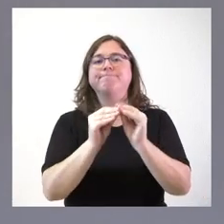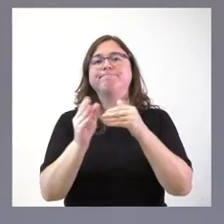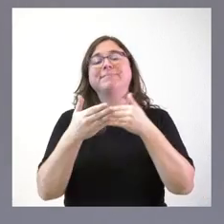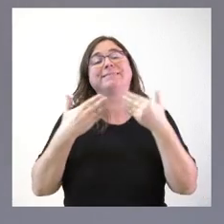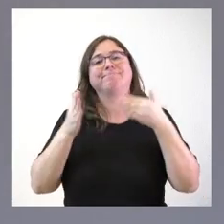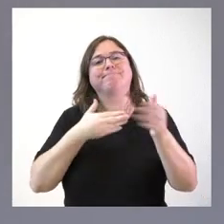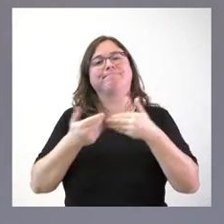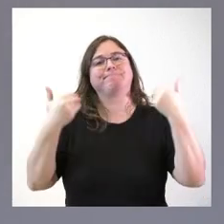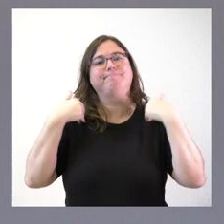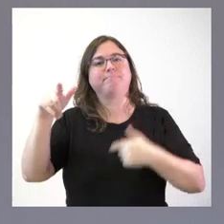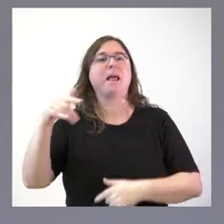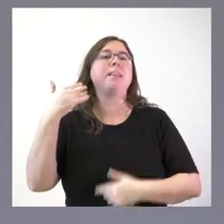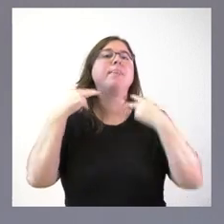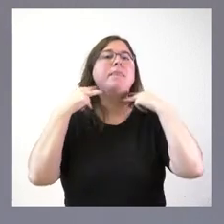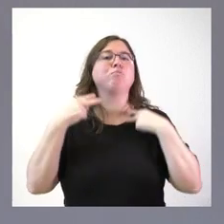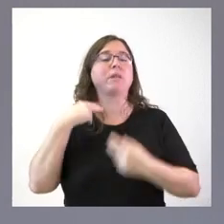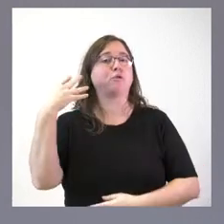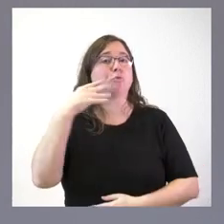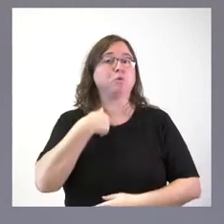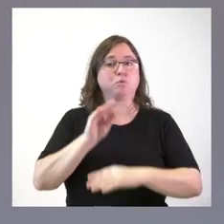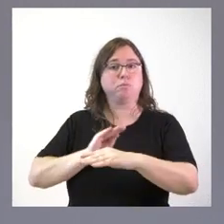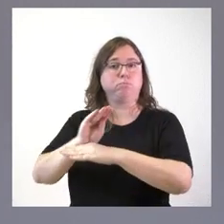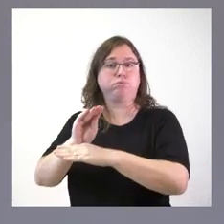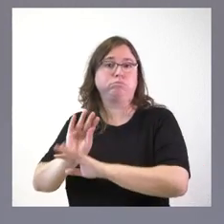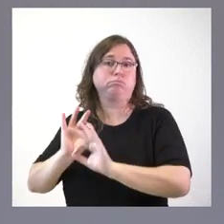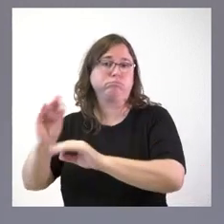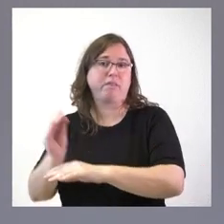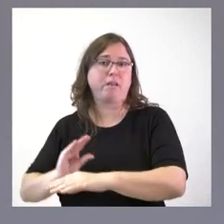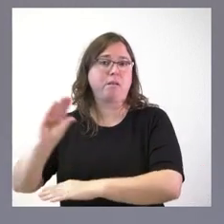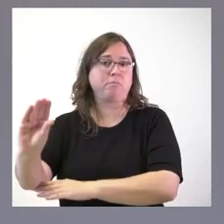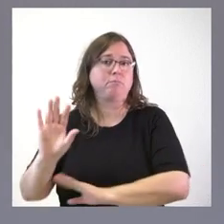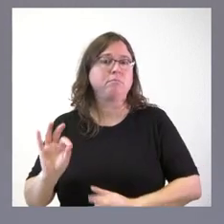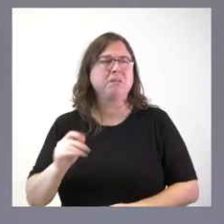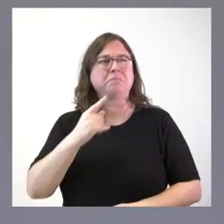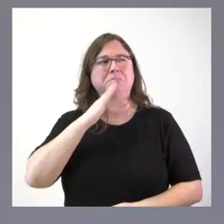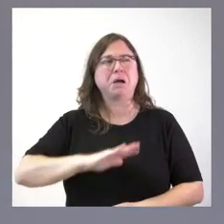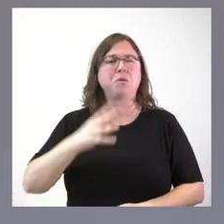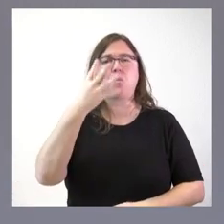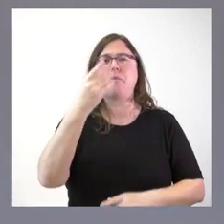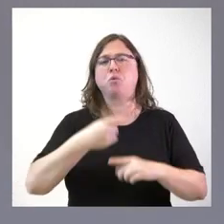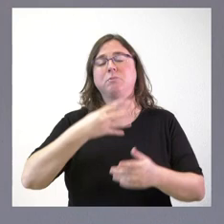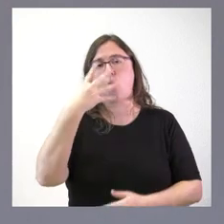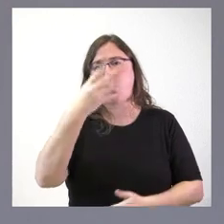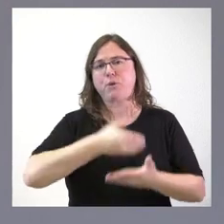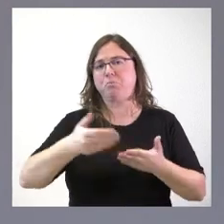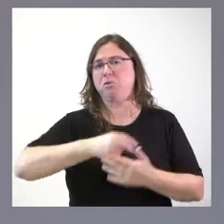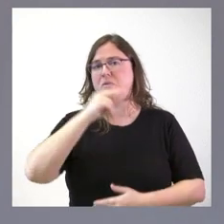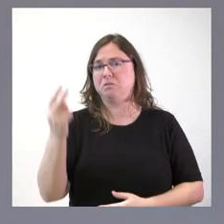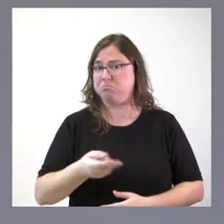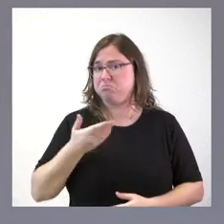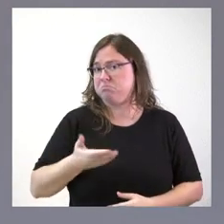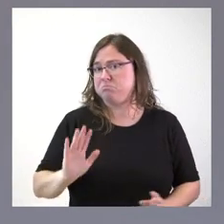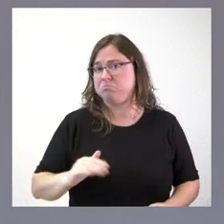Provincial de Soria y nosotros, como tal, le hemos otorgado una subvención a la Diputación Provincial. Creo que esa ayuda ronda los cuatro millones de euros, que es una aportación relevante